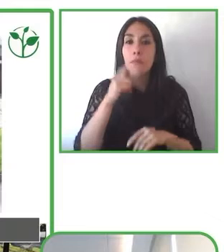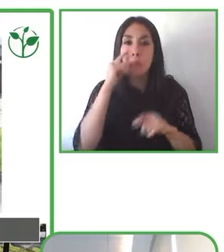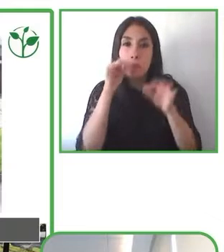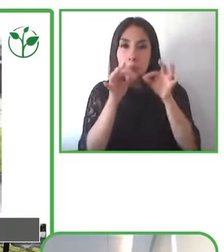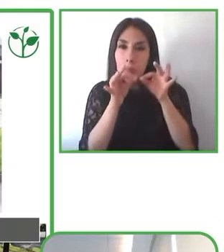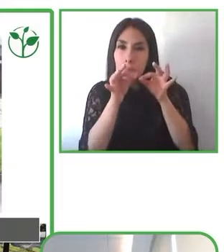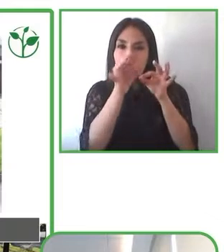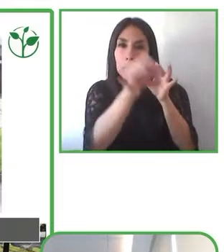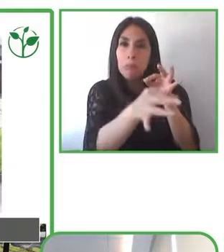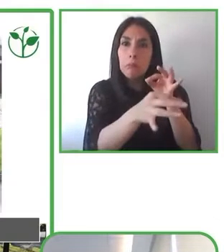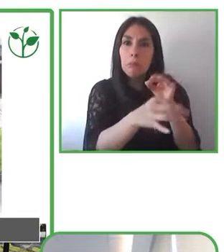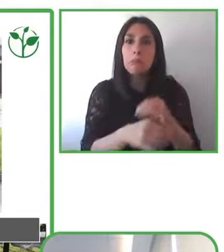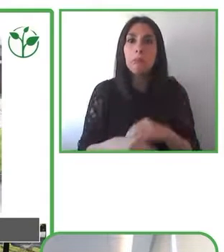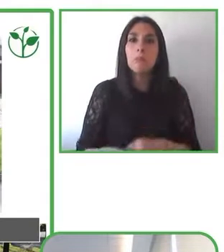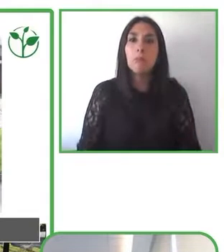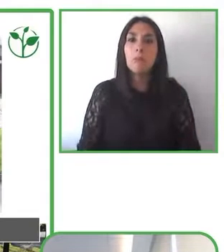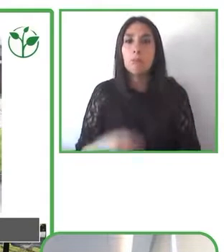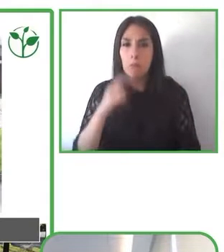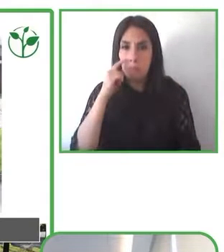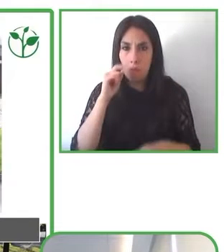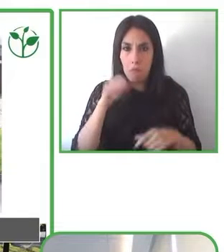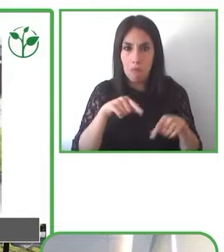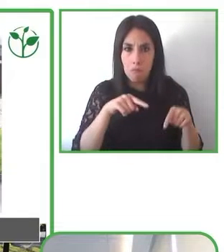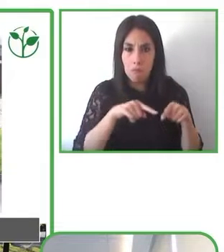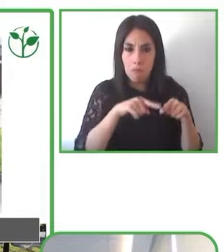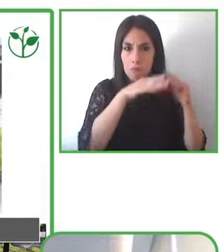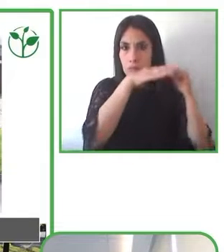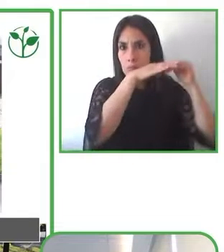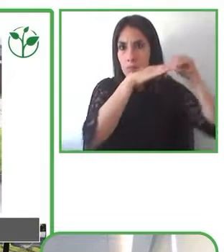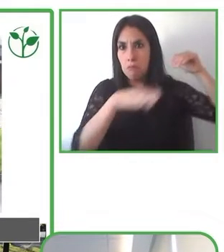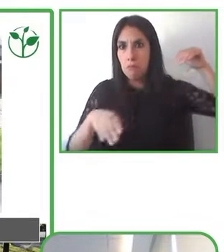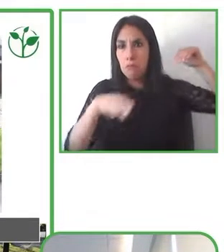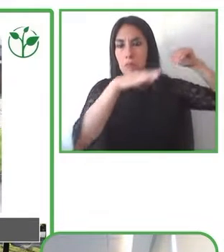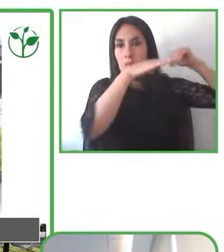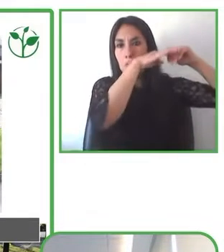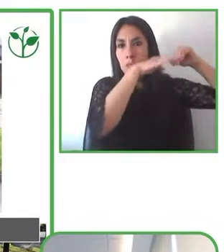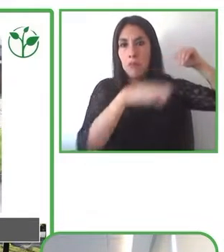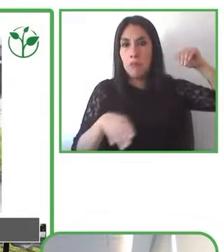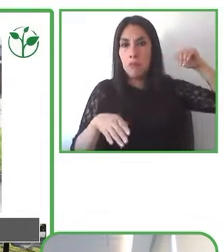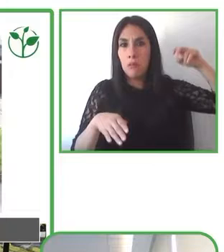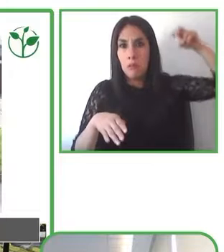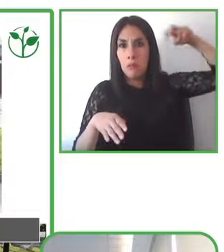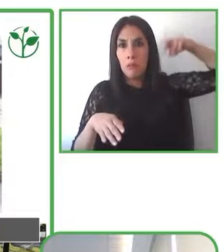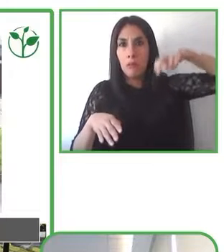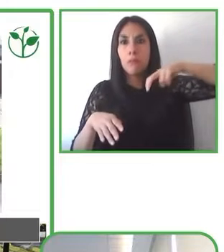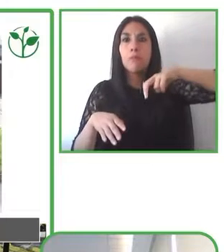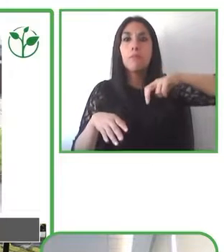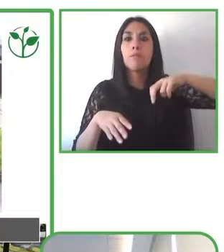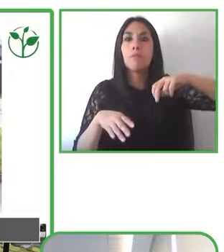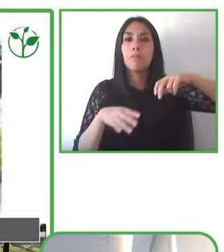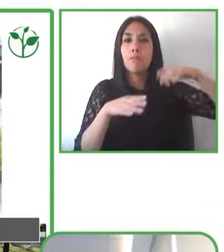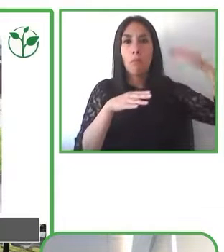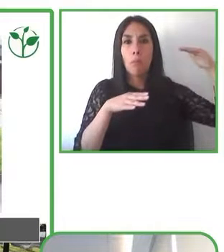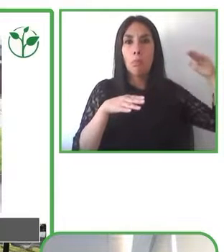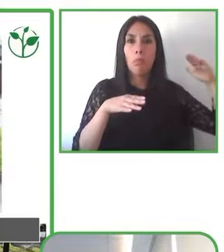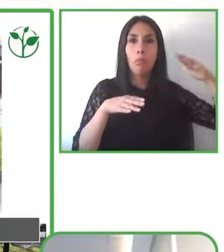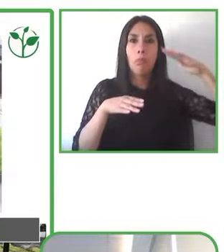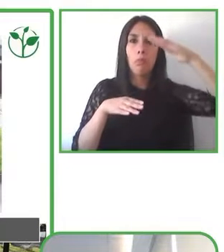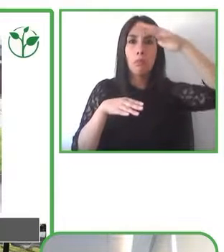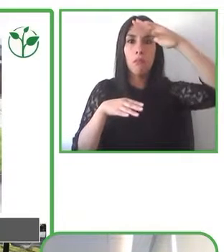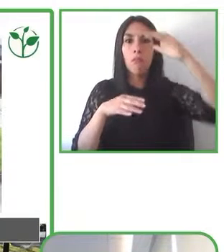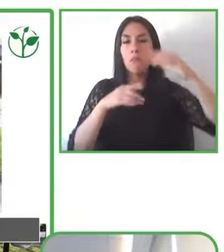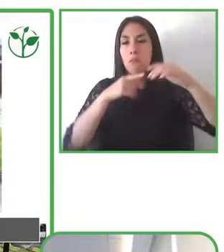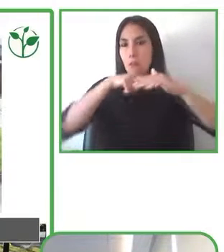conflictos y recibirlos en un área accesible a la salida o acceso del bus. otro punto que